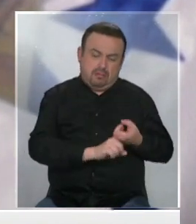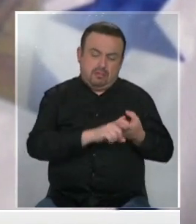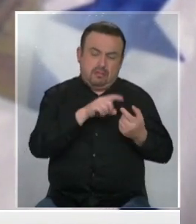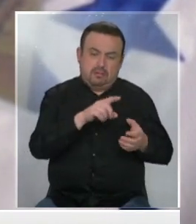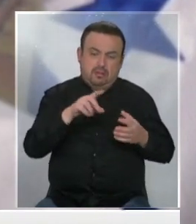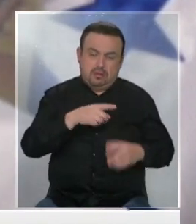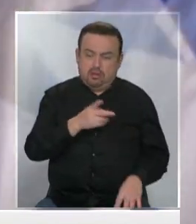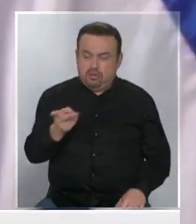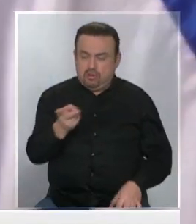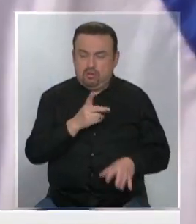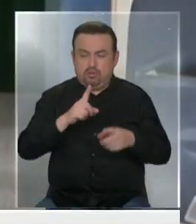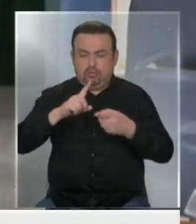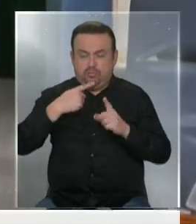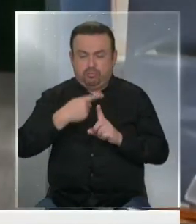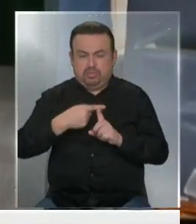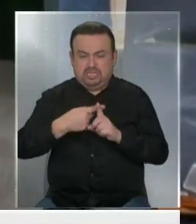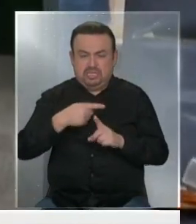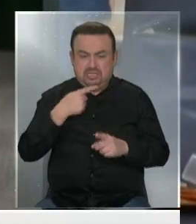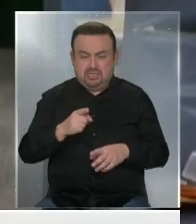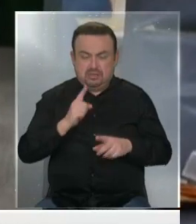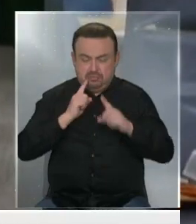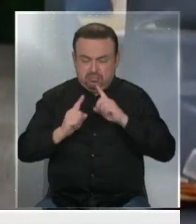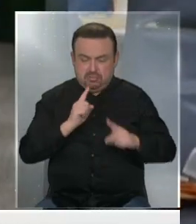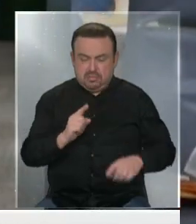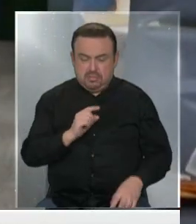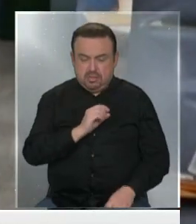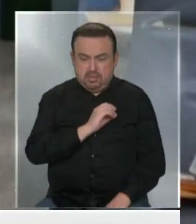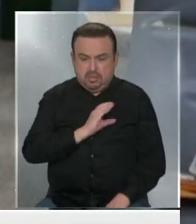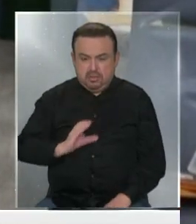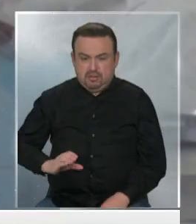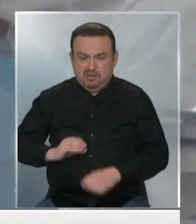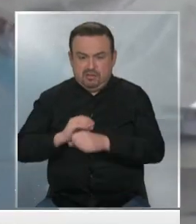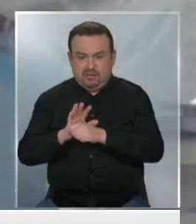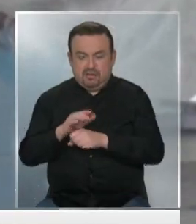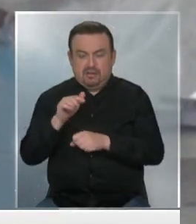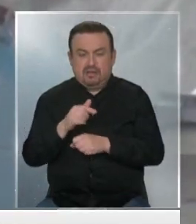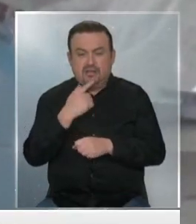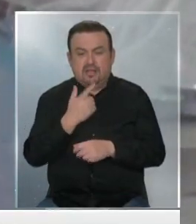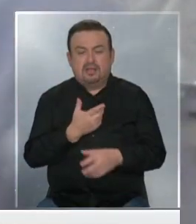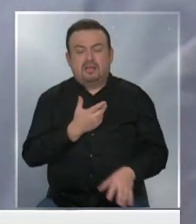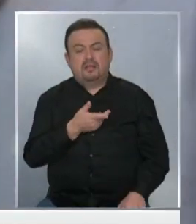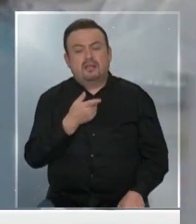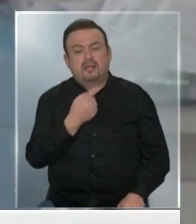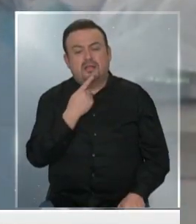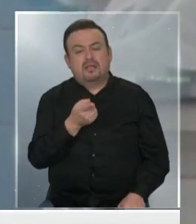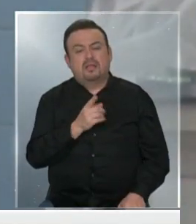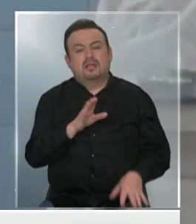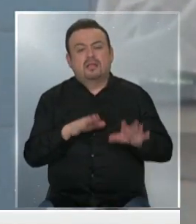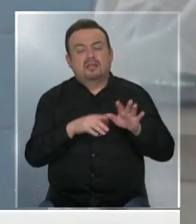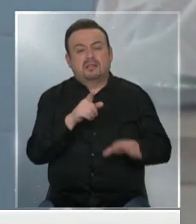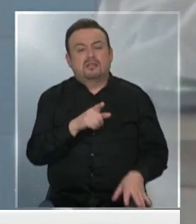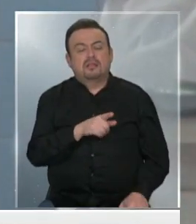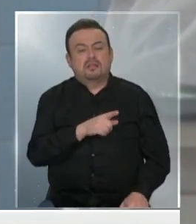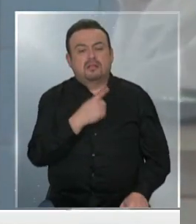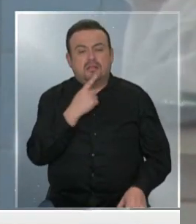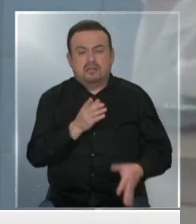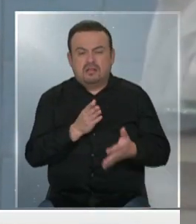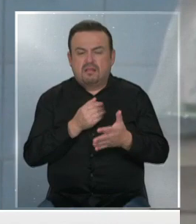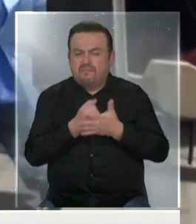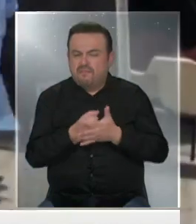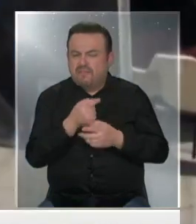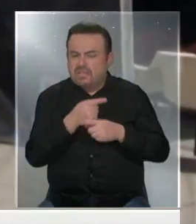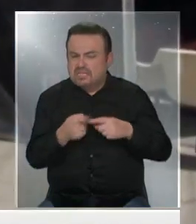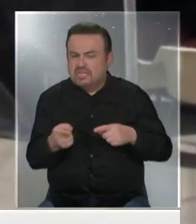se dieron positivo al examen del coronavirus. Según el presidente Juan Orlando Hernández, el fin de semana comenzó a sentir